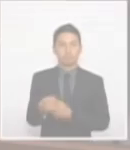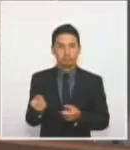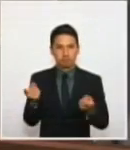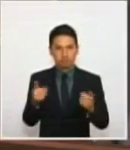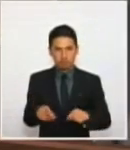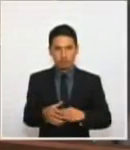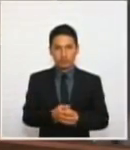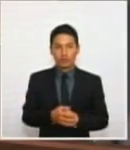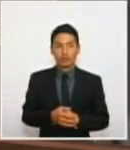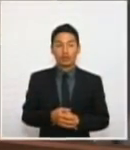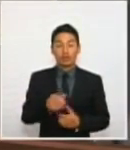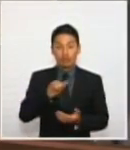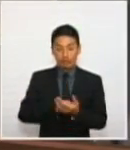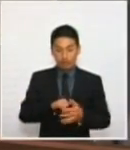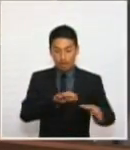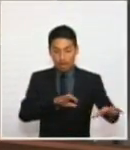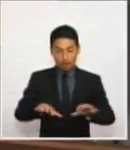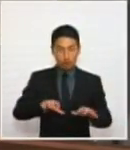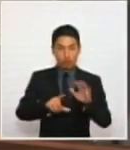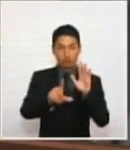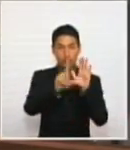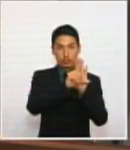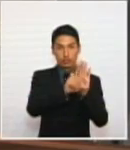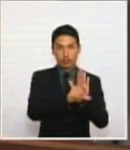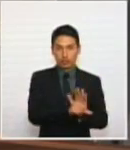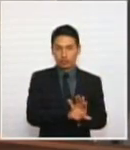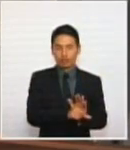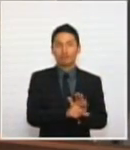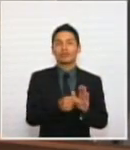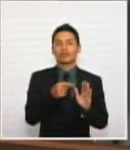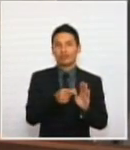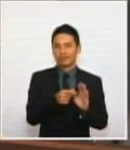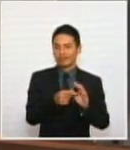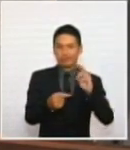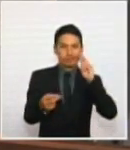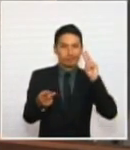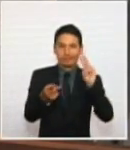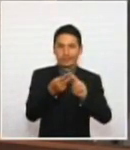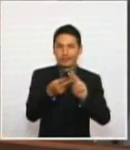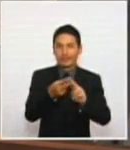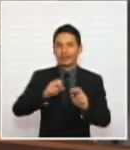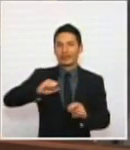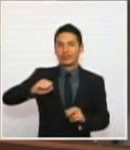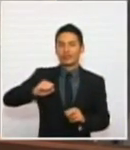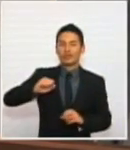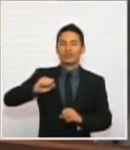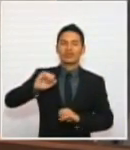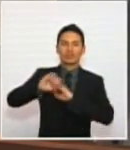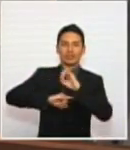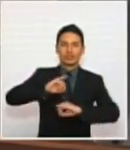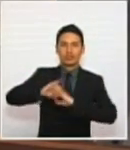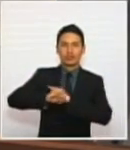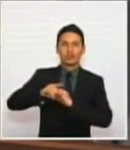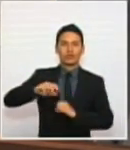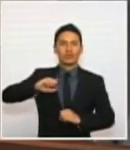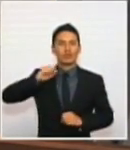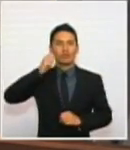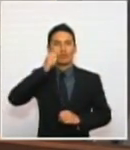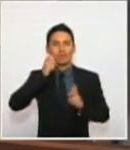Este acto legislativo desconoce el derecho internacional de los derechos humanos.